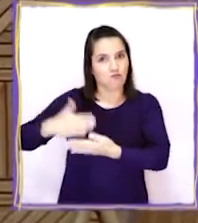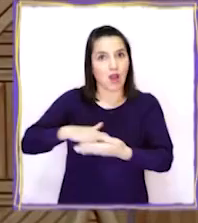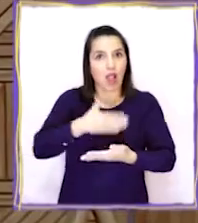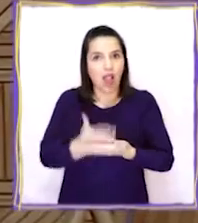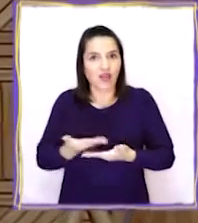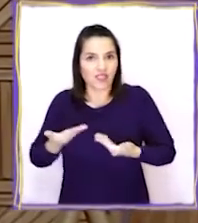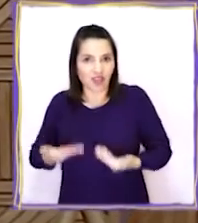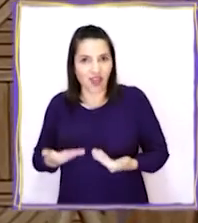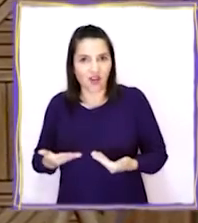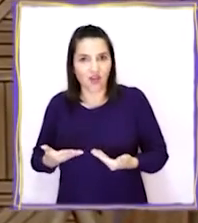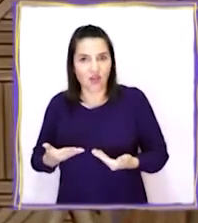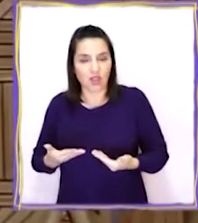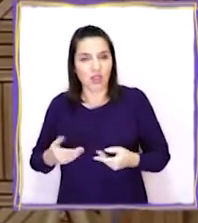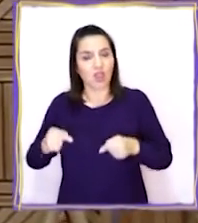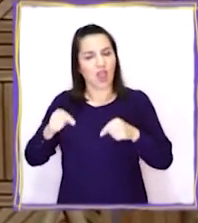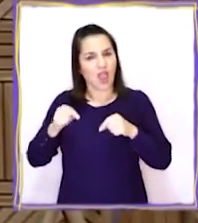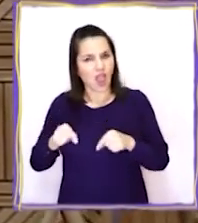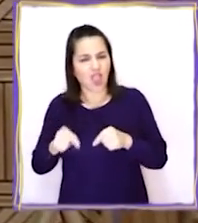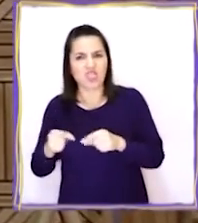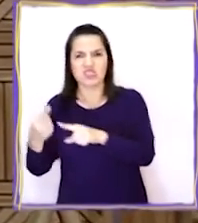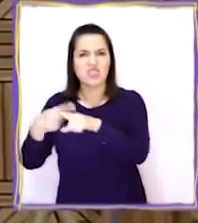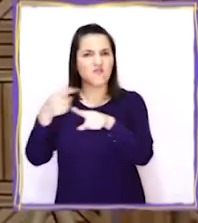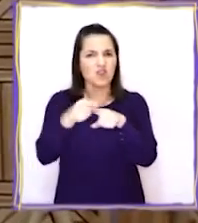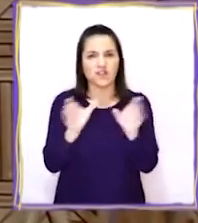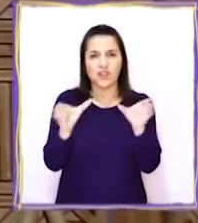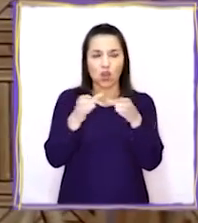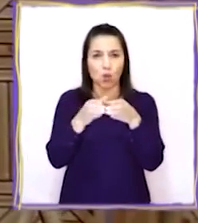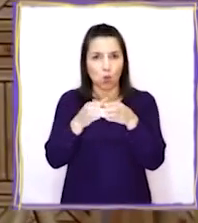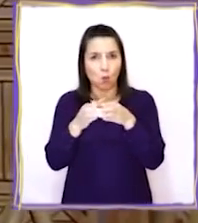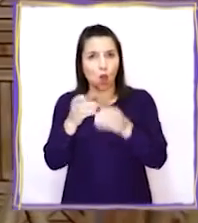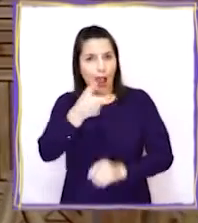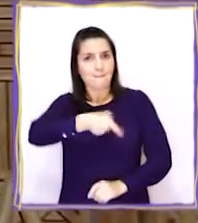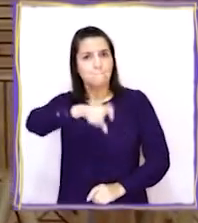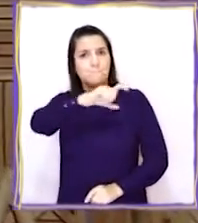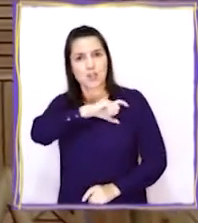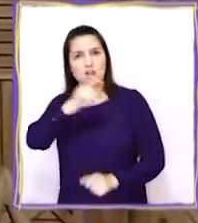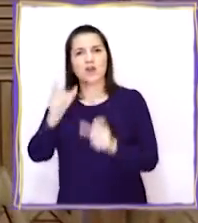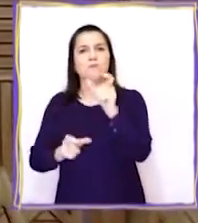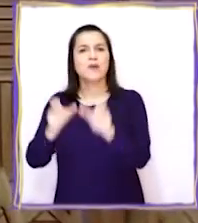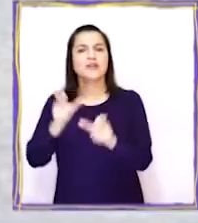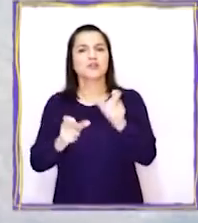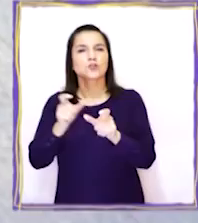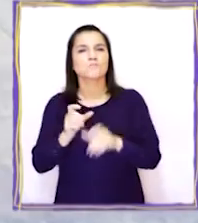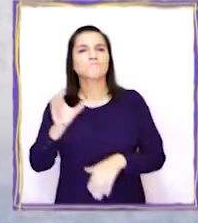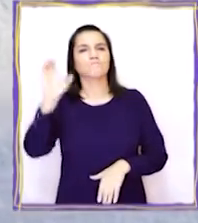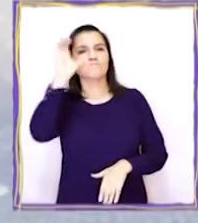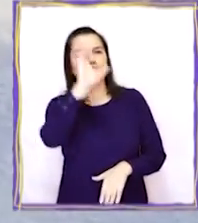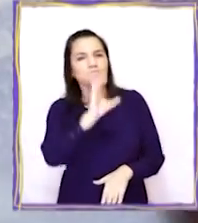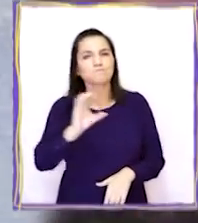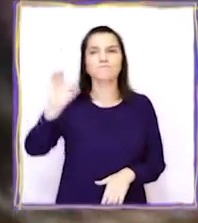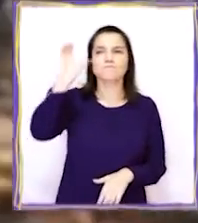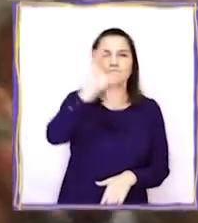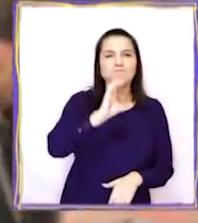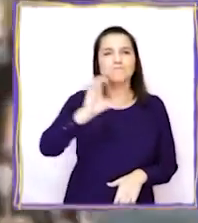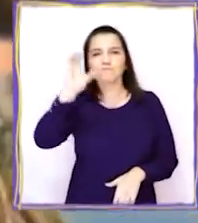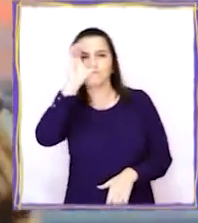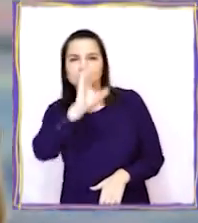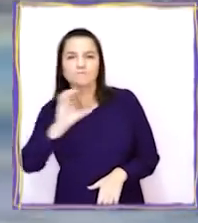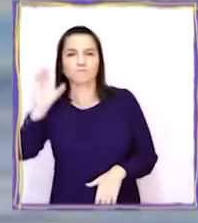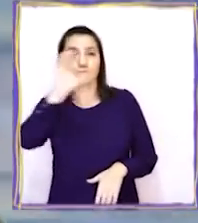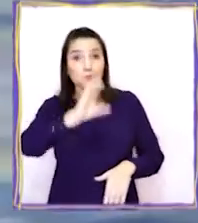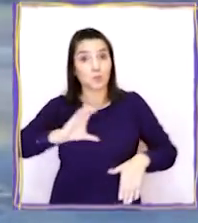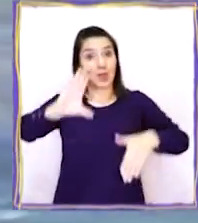hoy. Desde ahí en adelante, diferentes grupos de españoles se dedicaron a explorar el